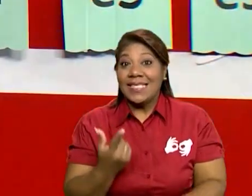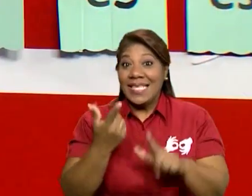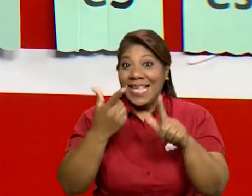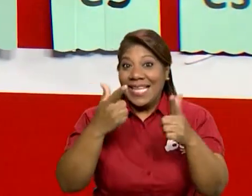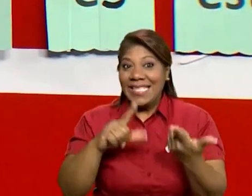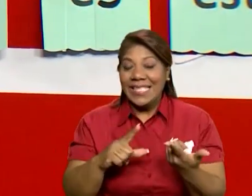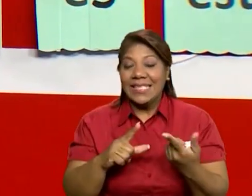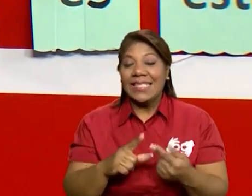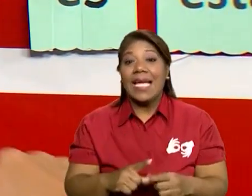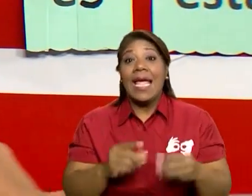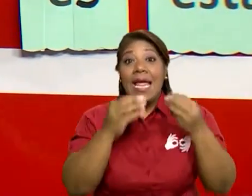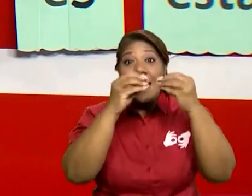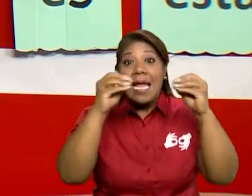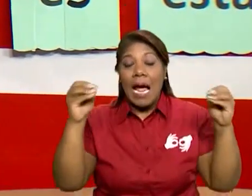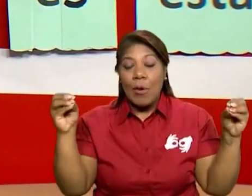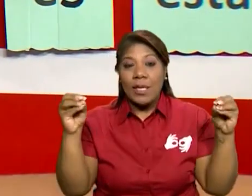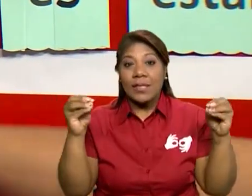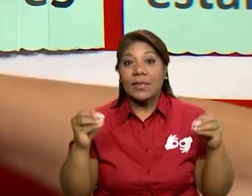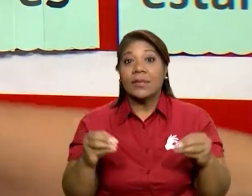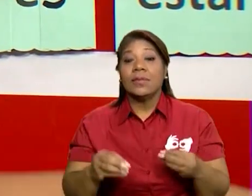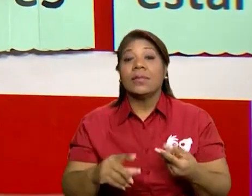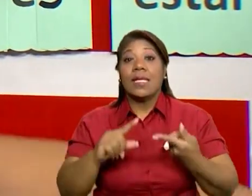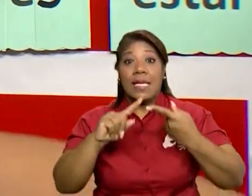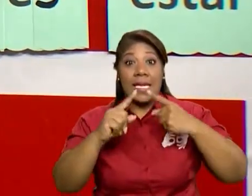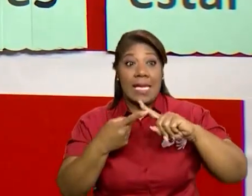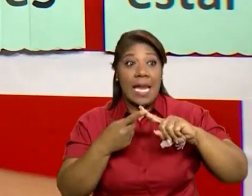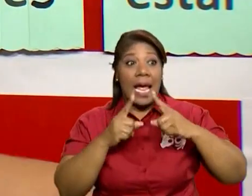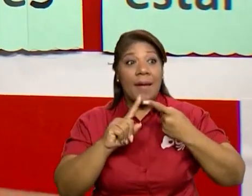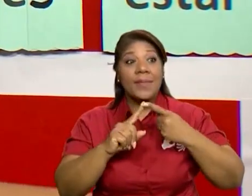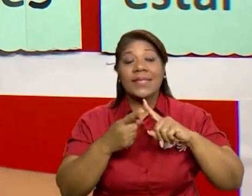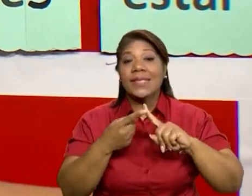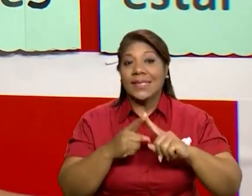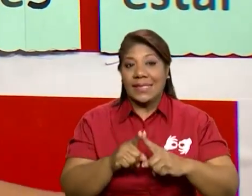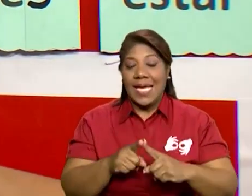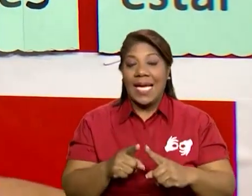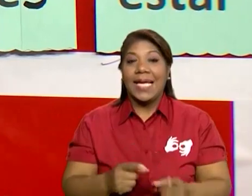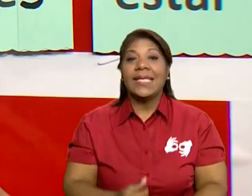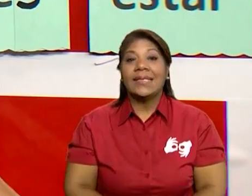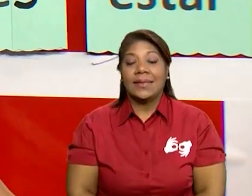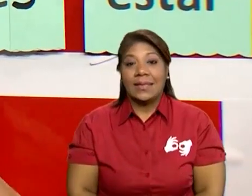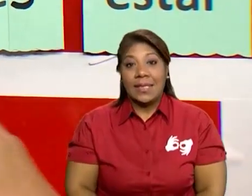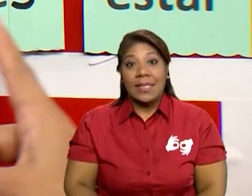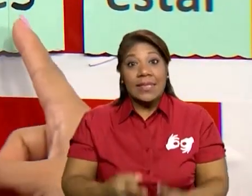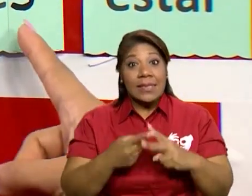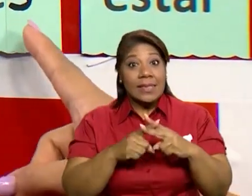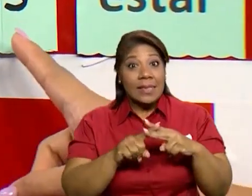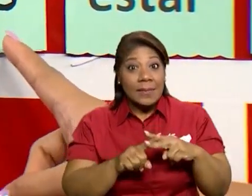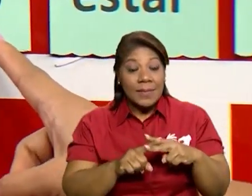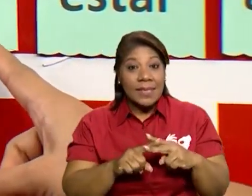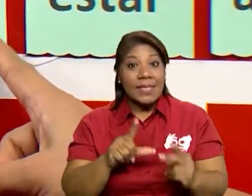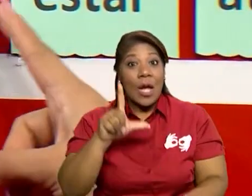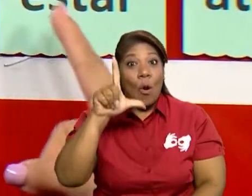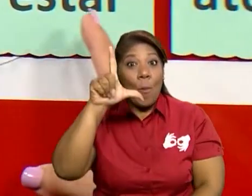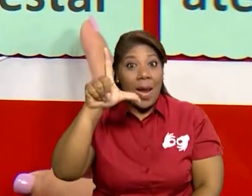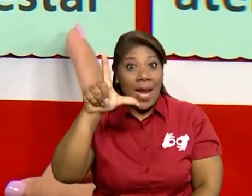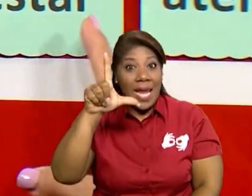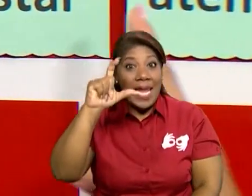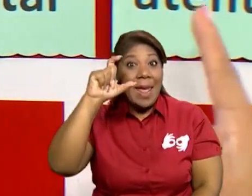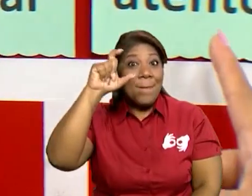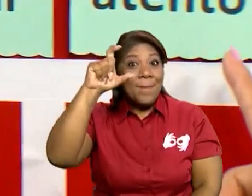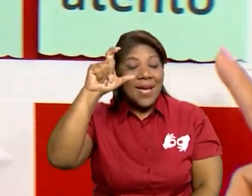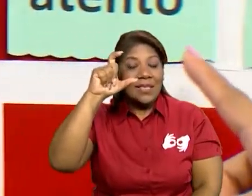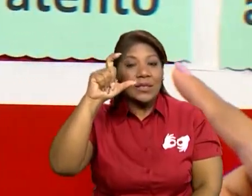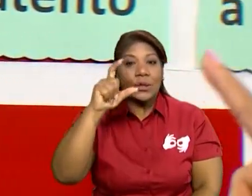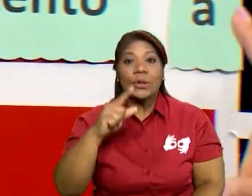moraleja. Dice, la empieza con mayúscula. amistad es